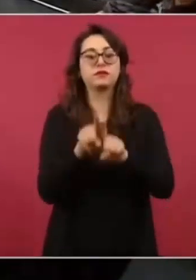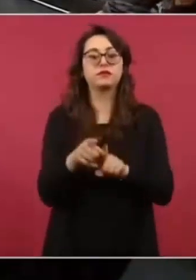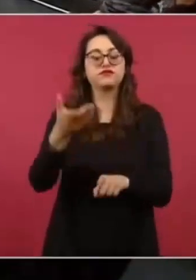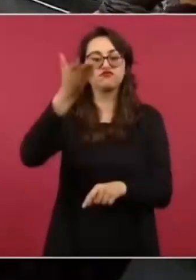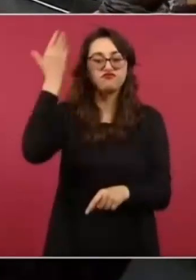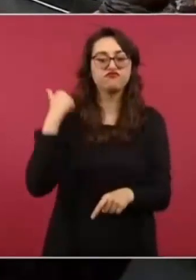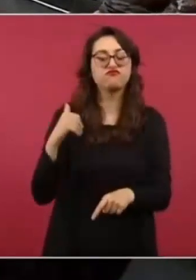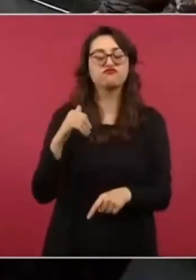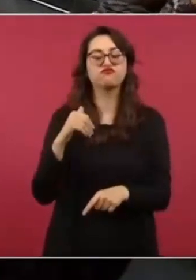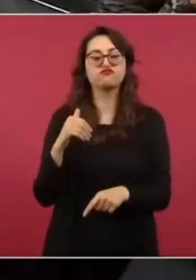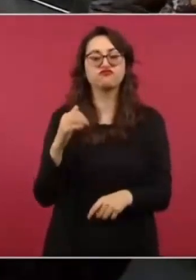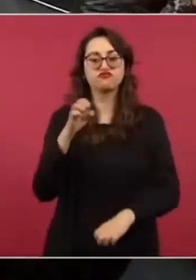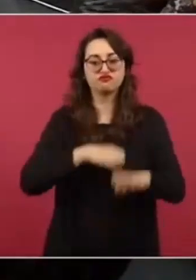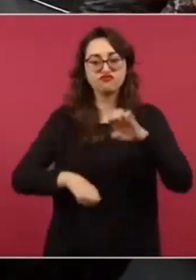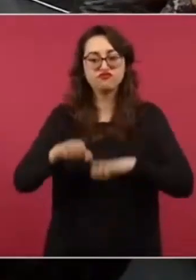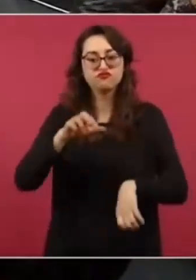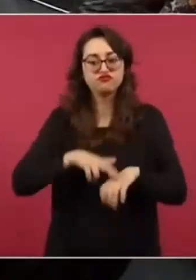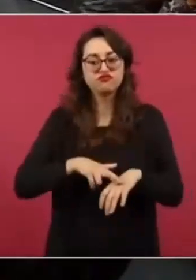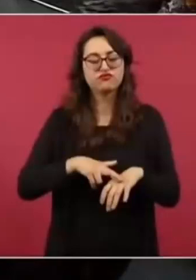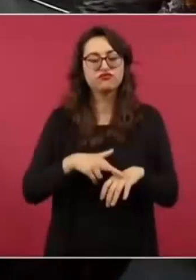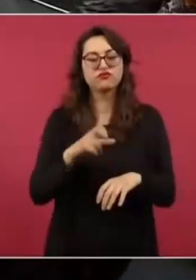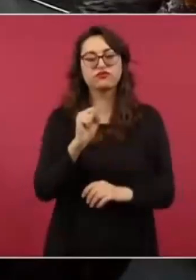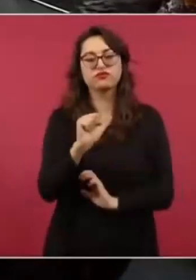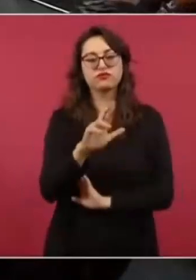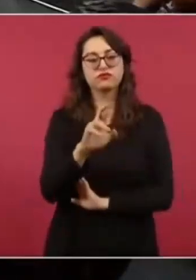Washington. Sarucán.